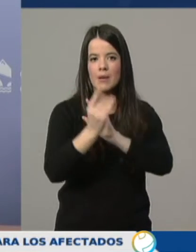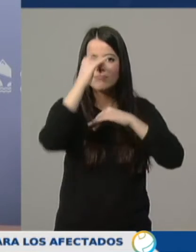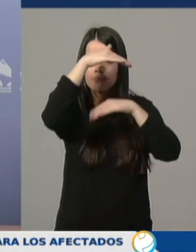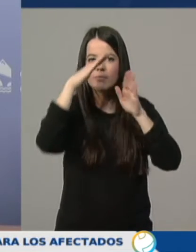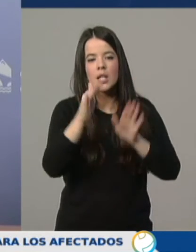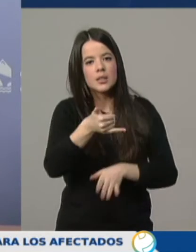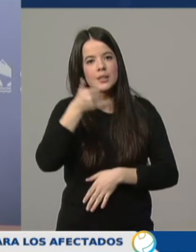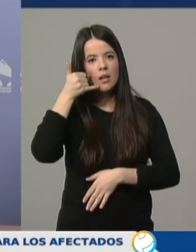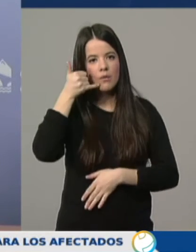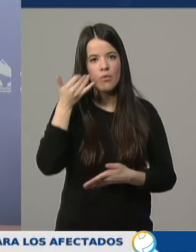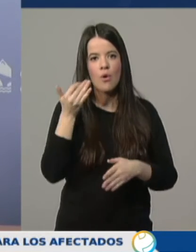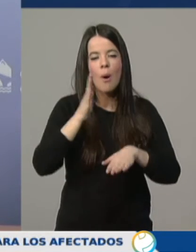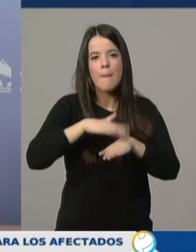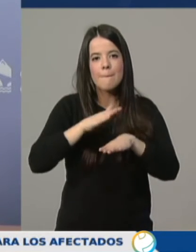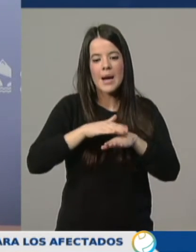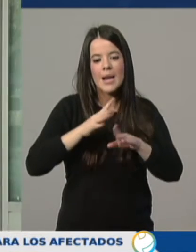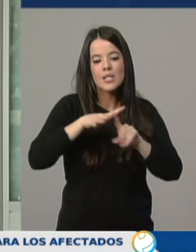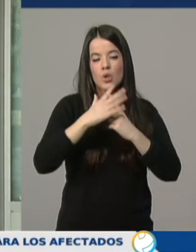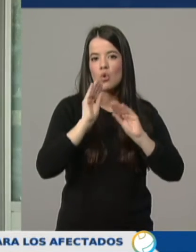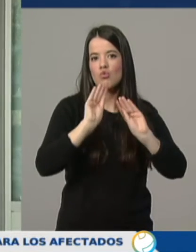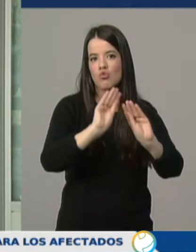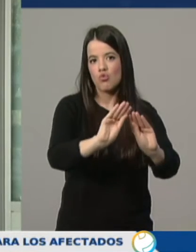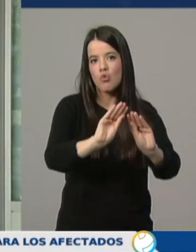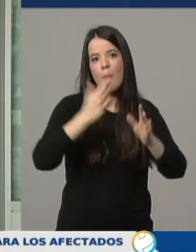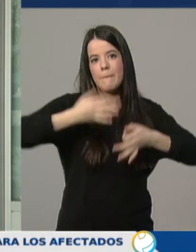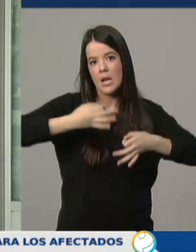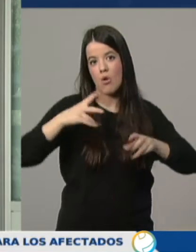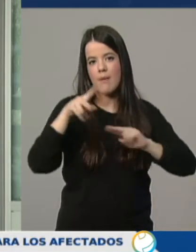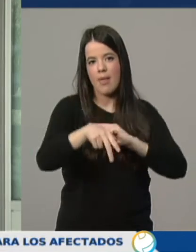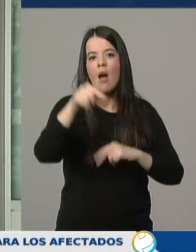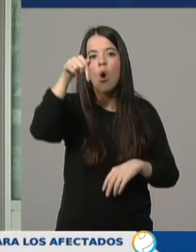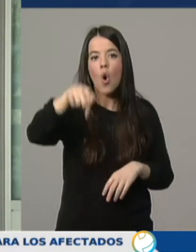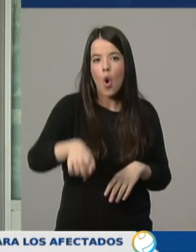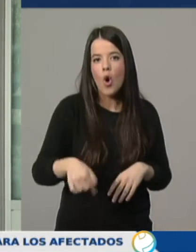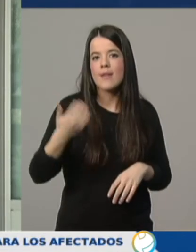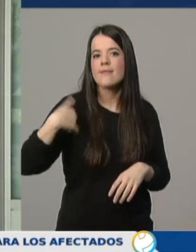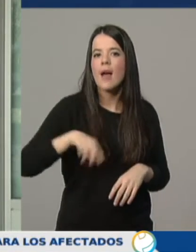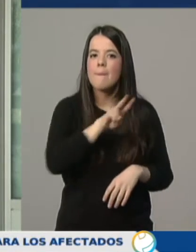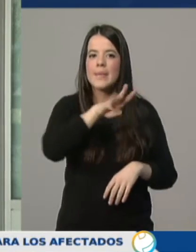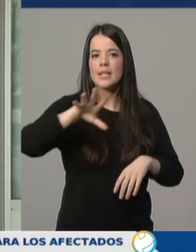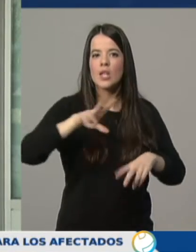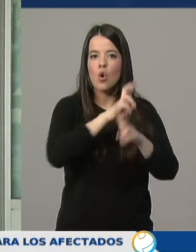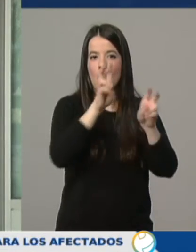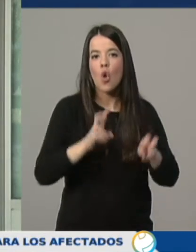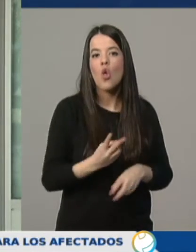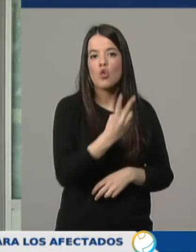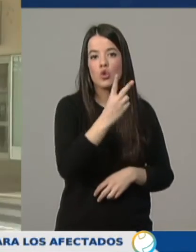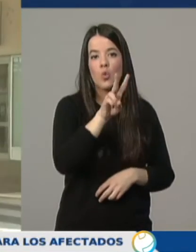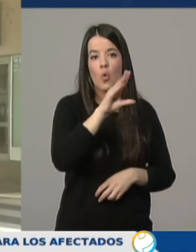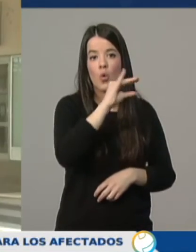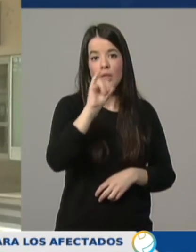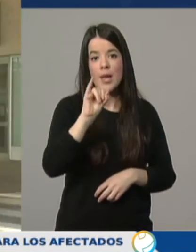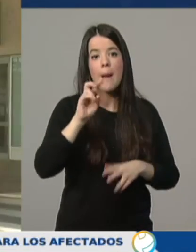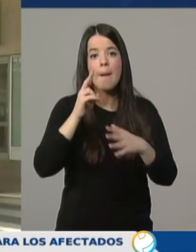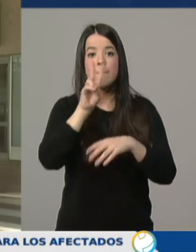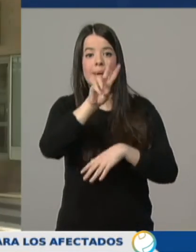porque no ponemos en riesgo su situación de salud. A fecha de hoy hay 25 ingresados, 2 en la UCI y 28 menores han dado